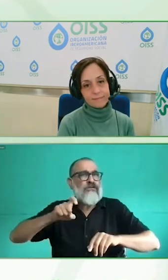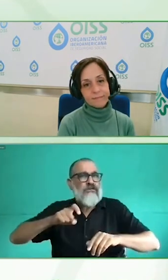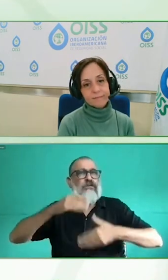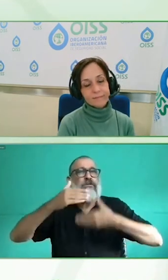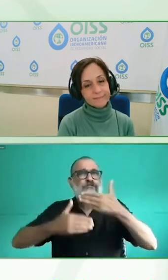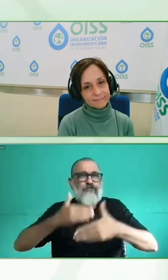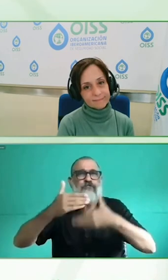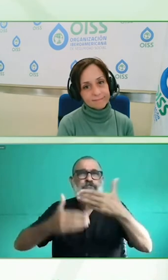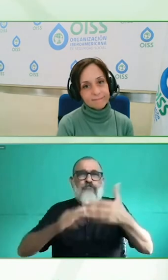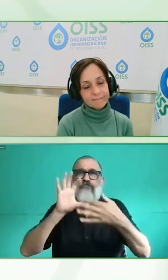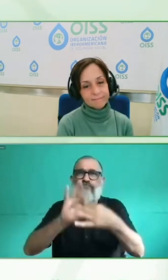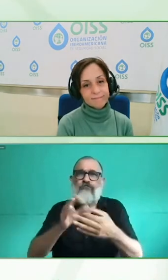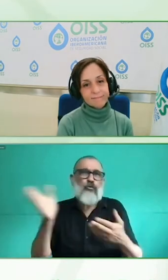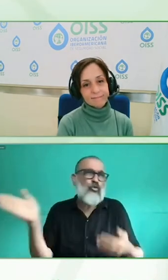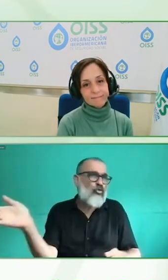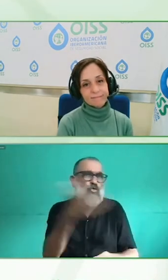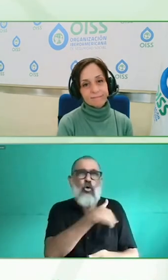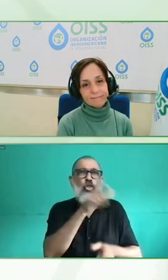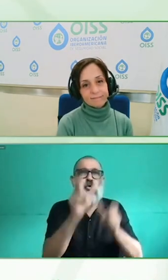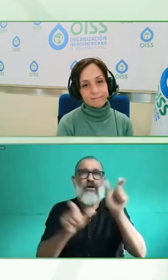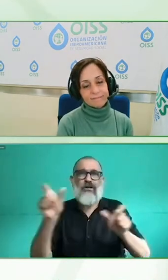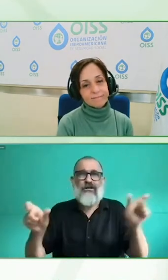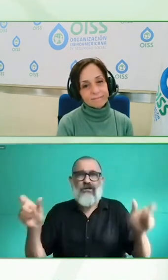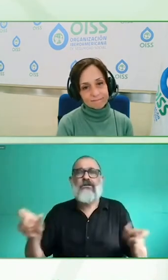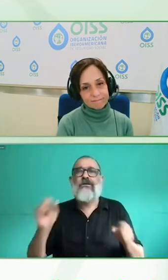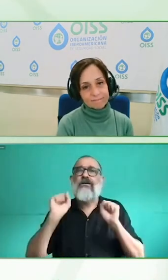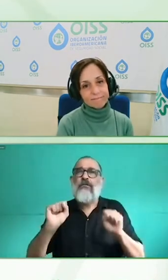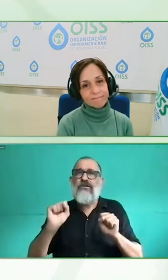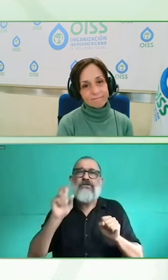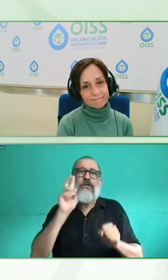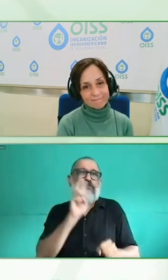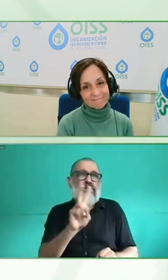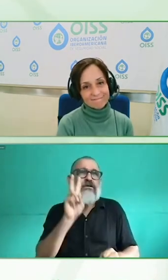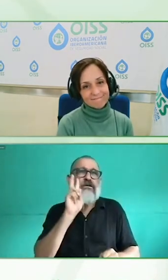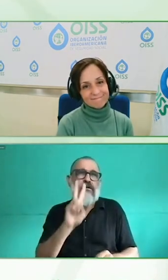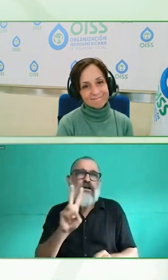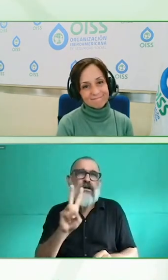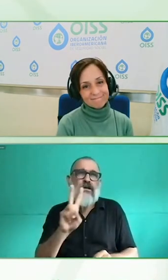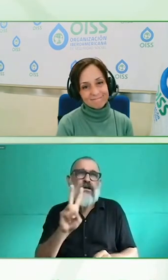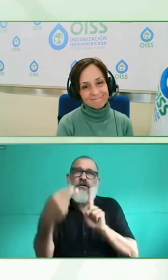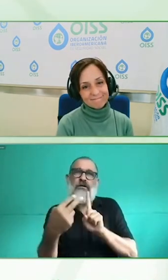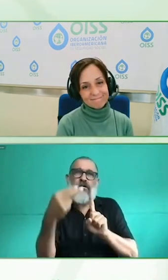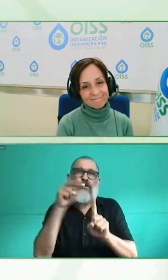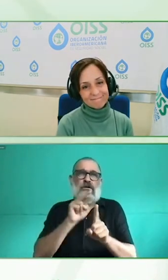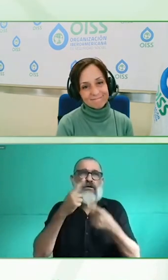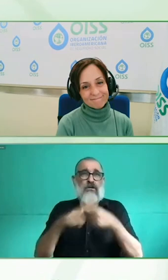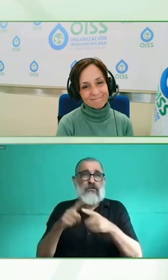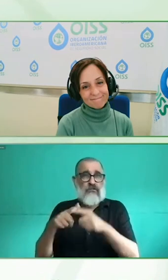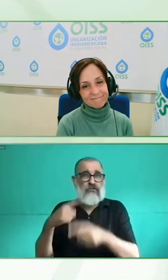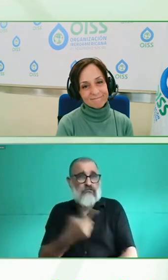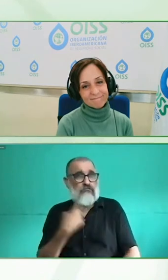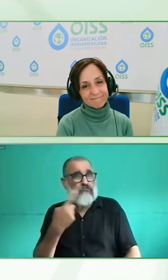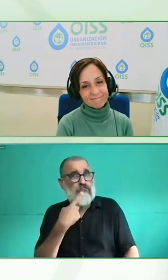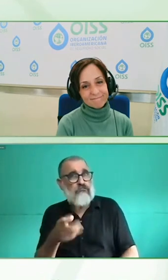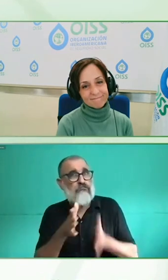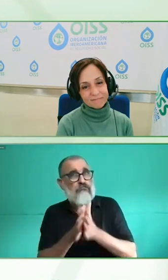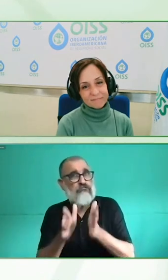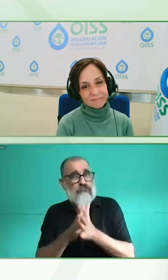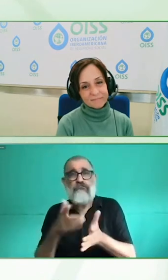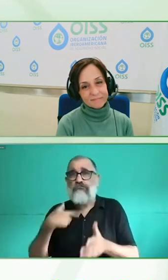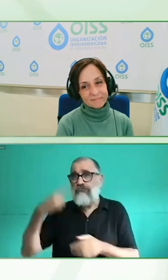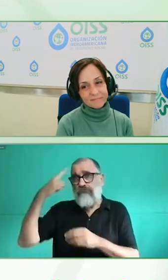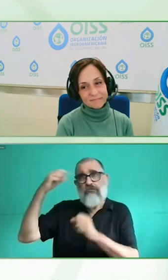y creo que eso es lo que en ONCE nos hace un poco distintos, que es que nos lo creemos. Nos creemos que las personas con discapacidad somos clientes, las personas con discapacidad somos